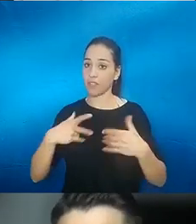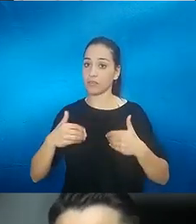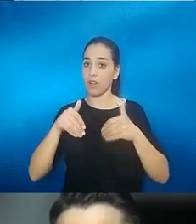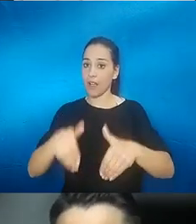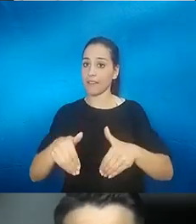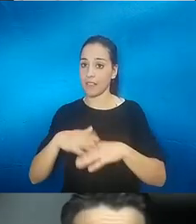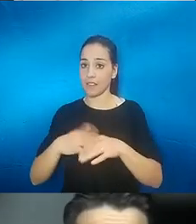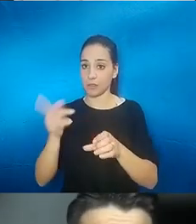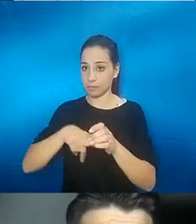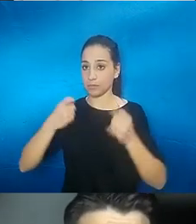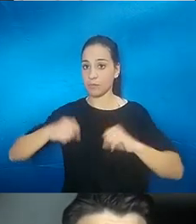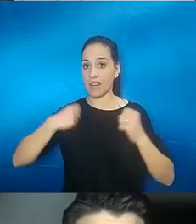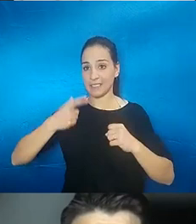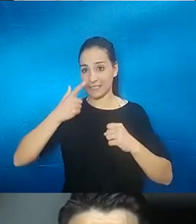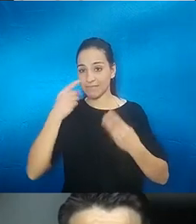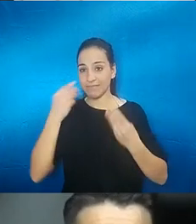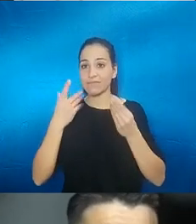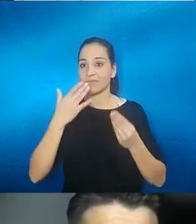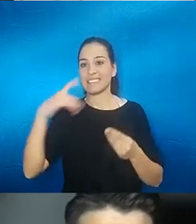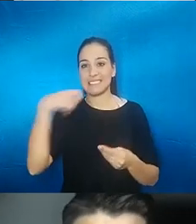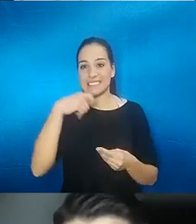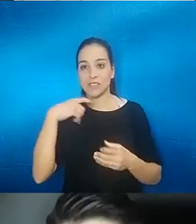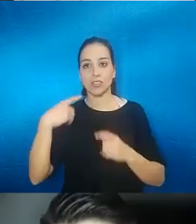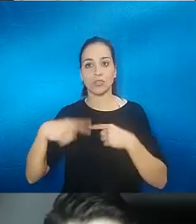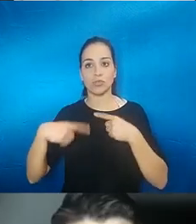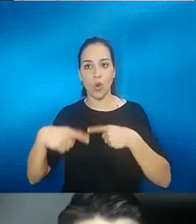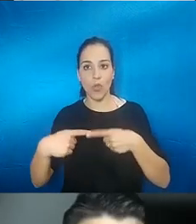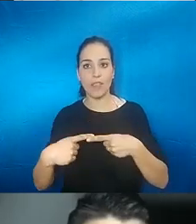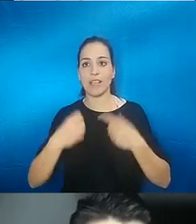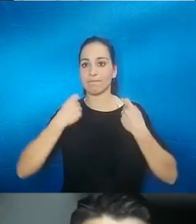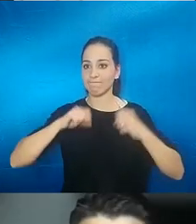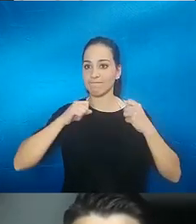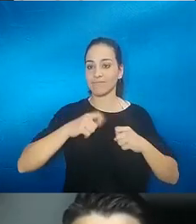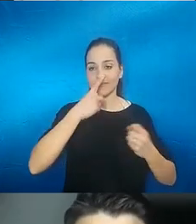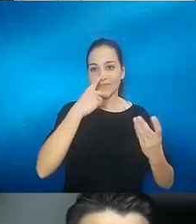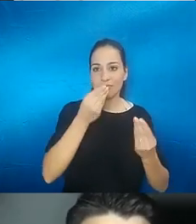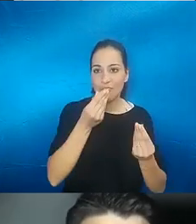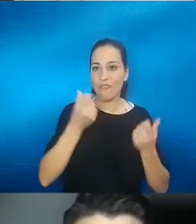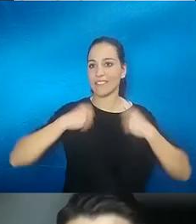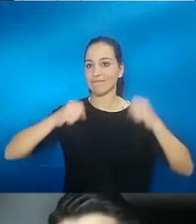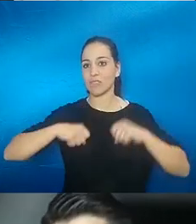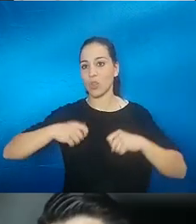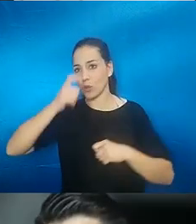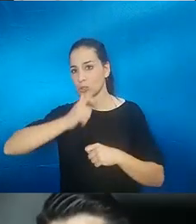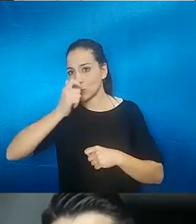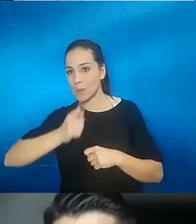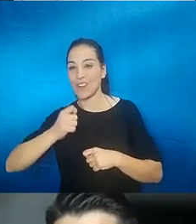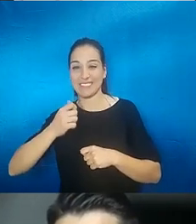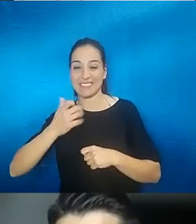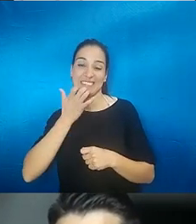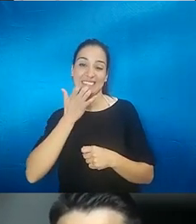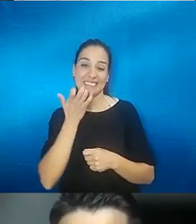no se nos olvida lavarnos los dientes todos los días ni se nos olvida no sé sonando los mocos pero si